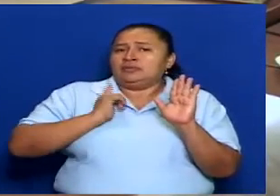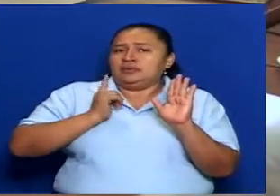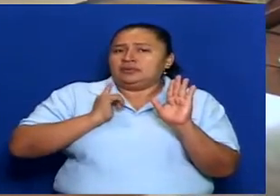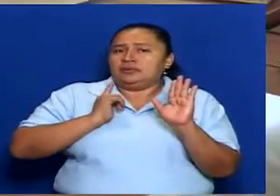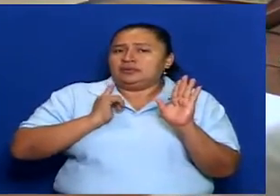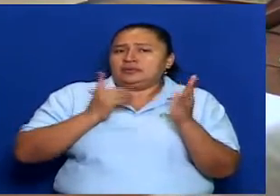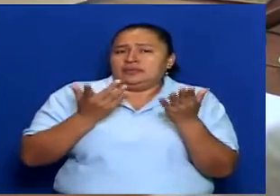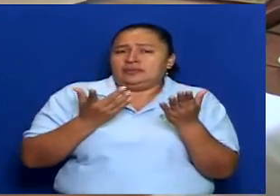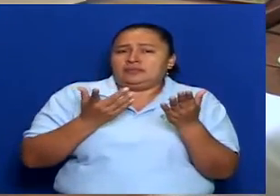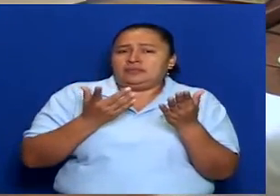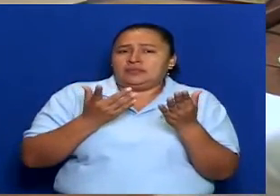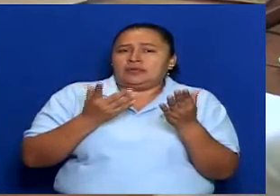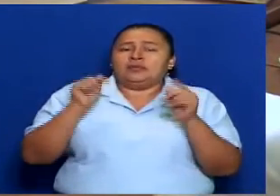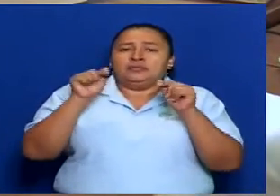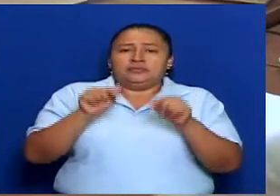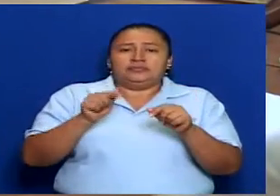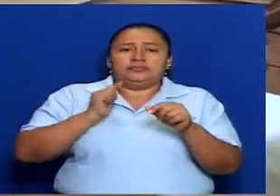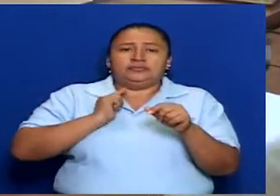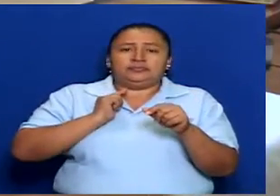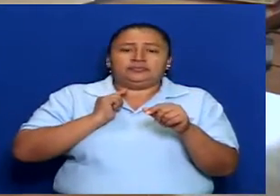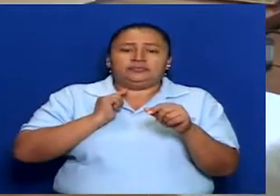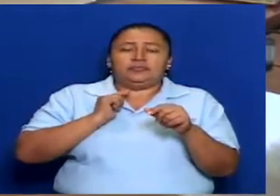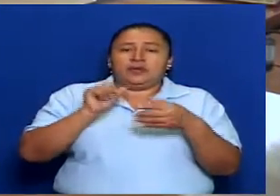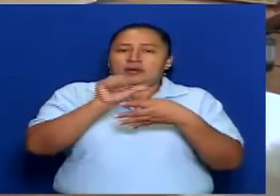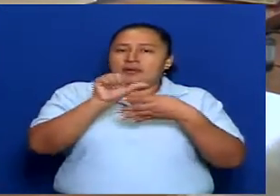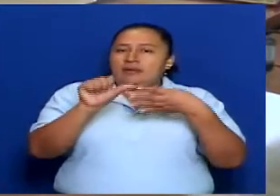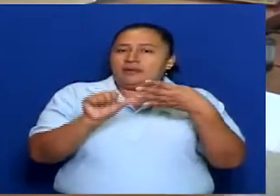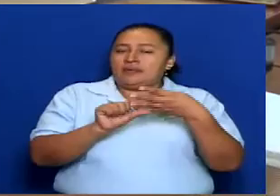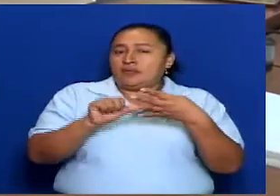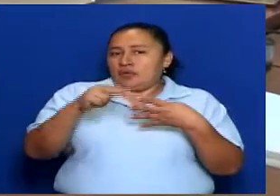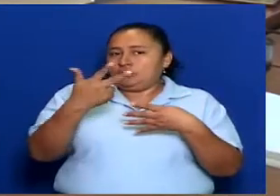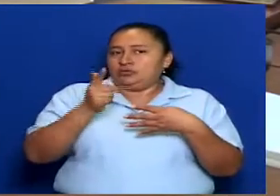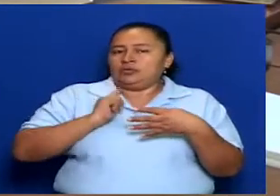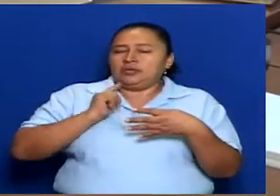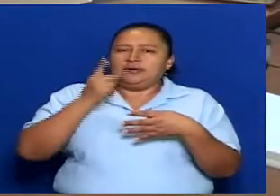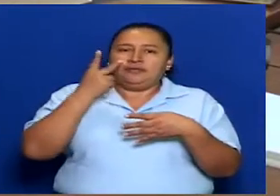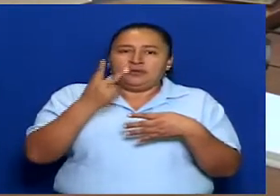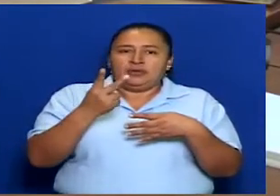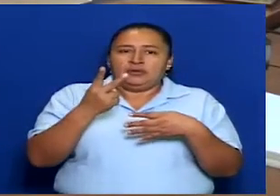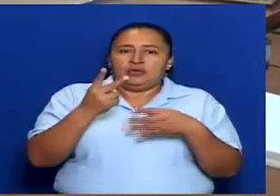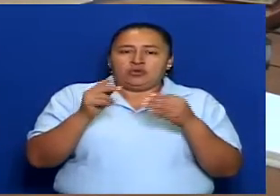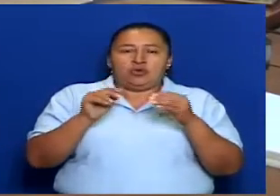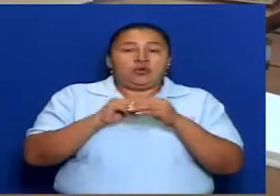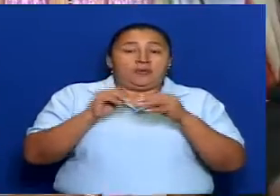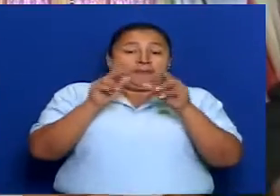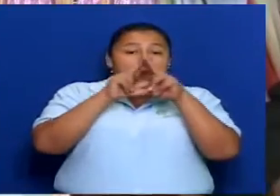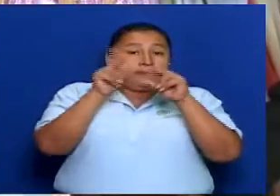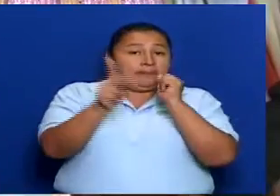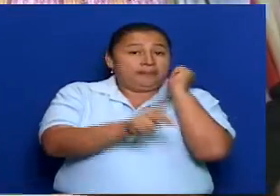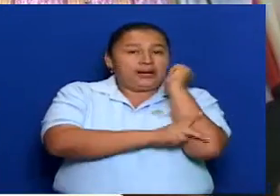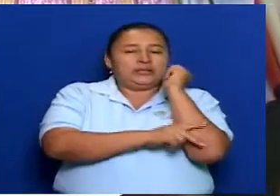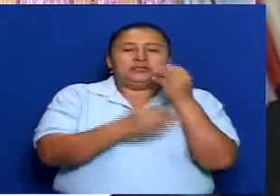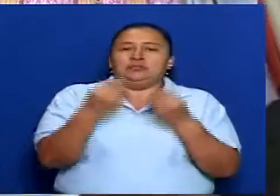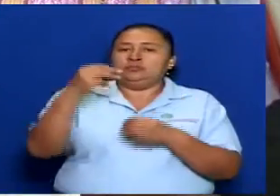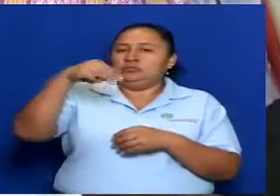que estaba dentro de lo que es el artículo 8, que tiene que ver que es una nación multiétnica,